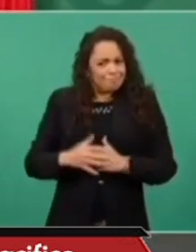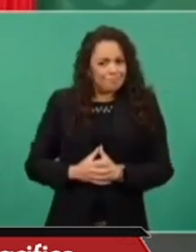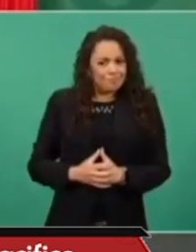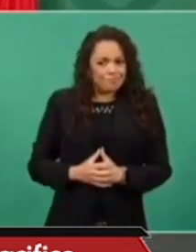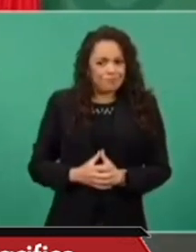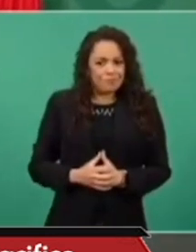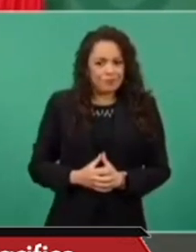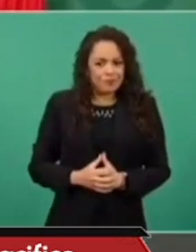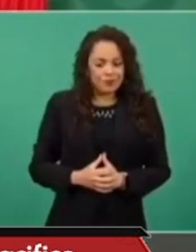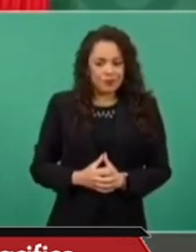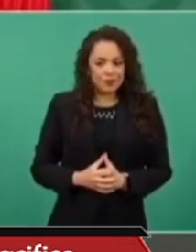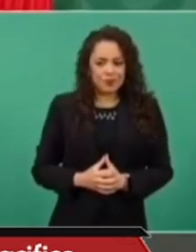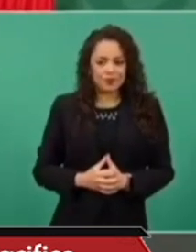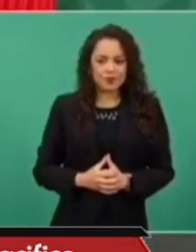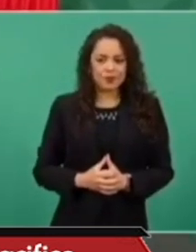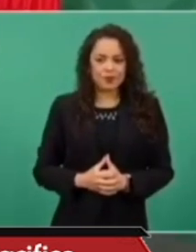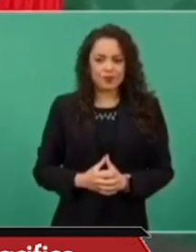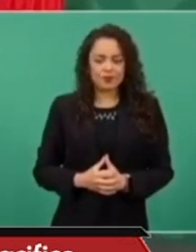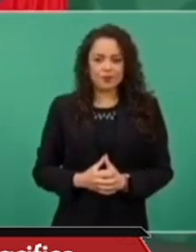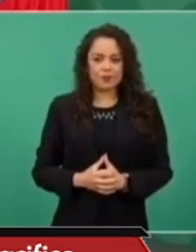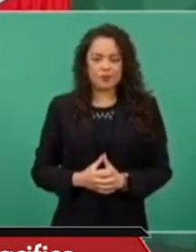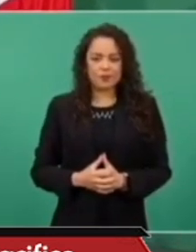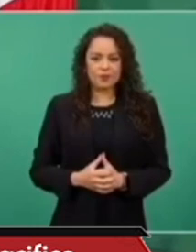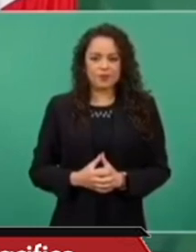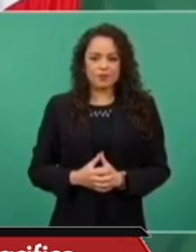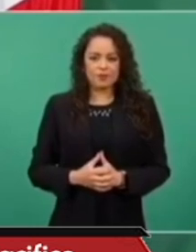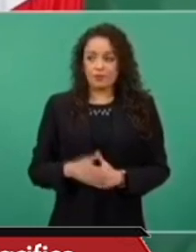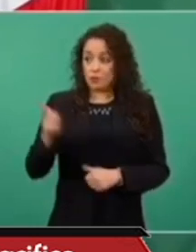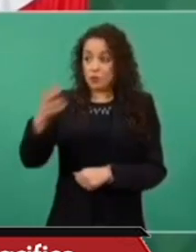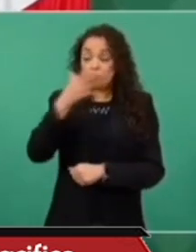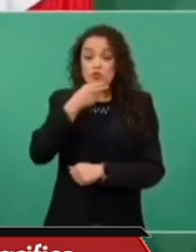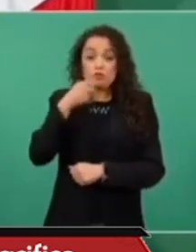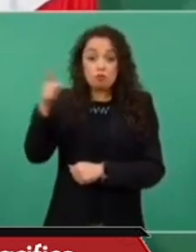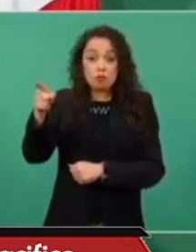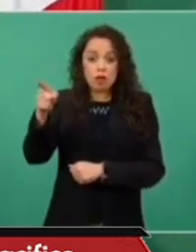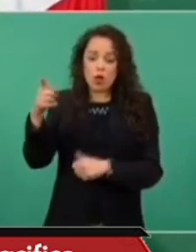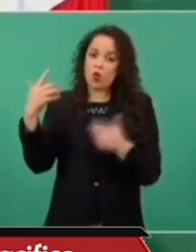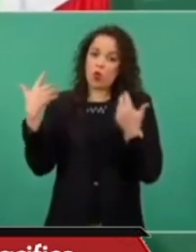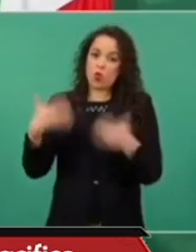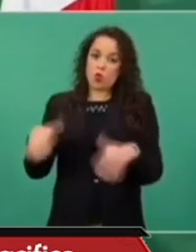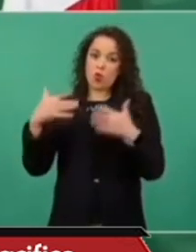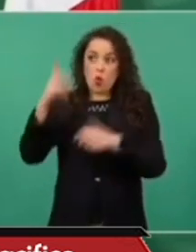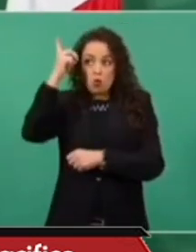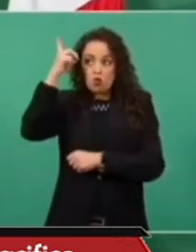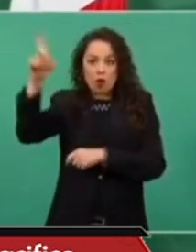un empresario importante,